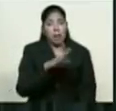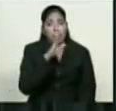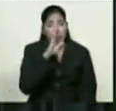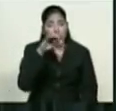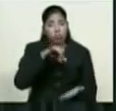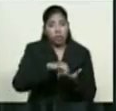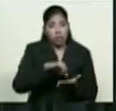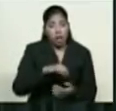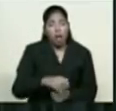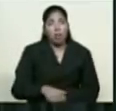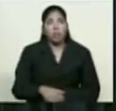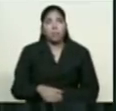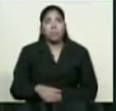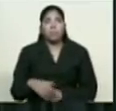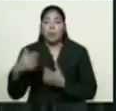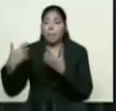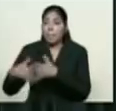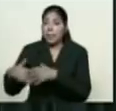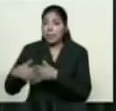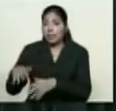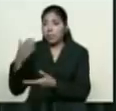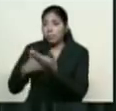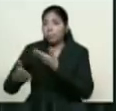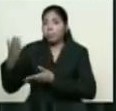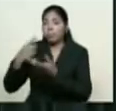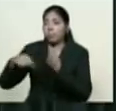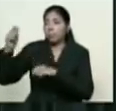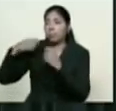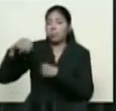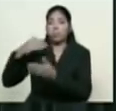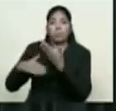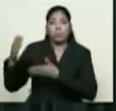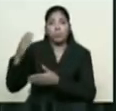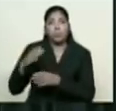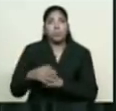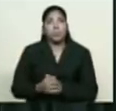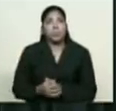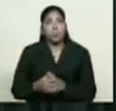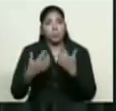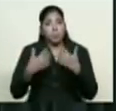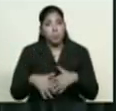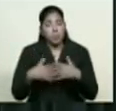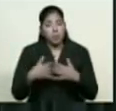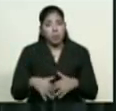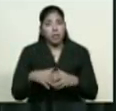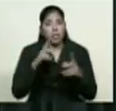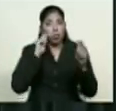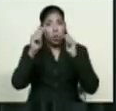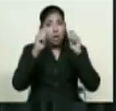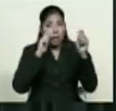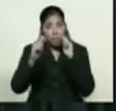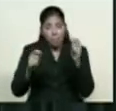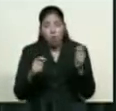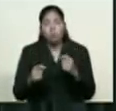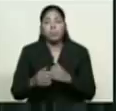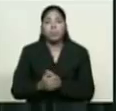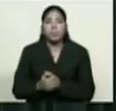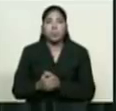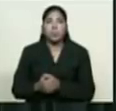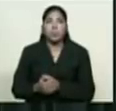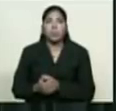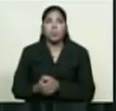exportadoras, operadores turísticos, la Corporación Venezolana de Comercio Exterior, Corpovex,